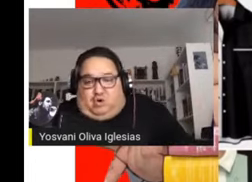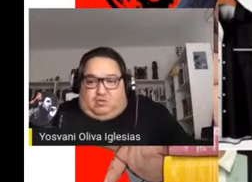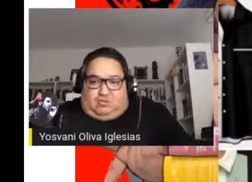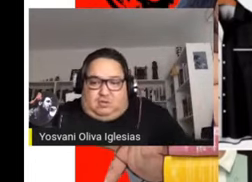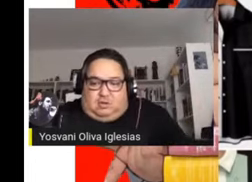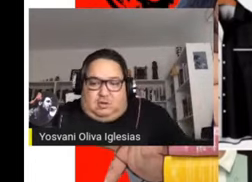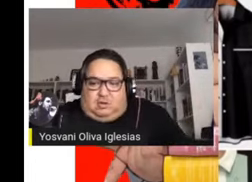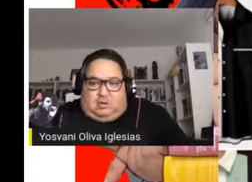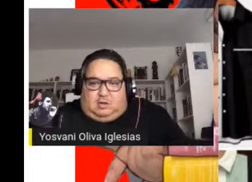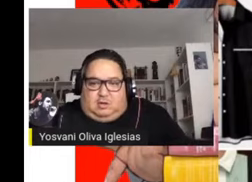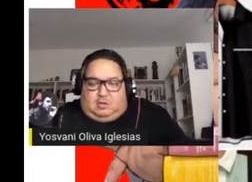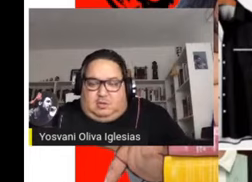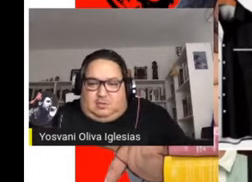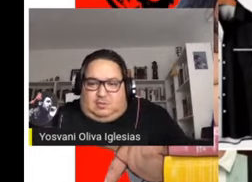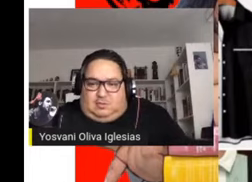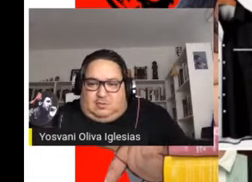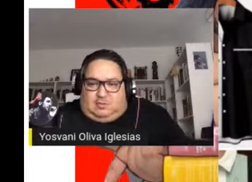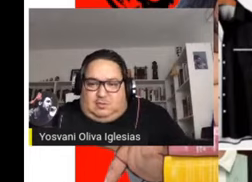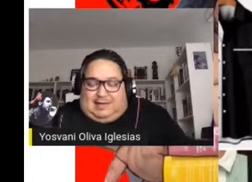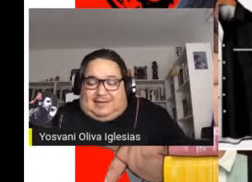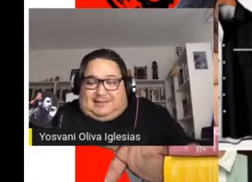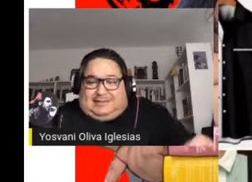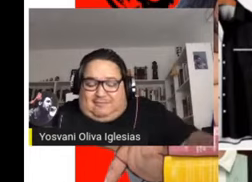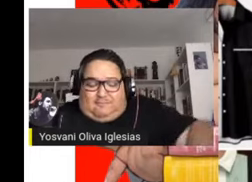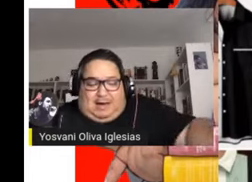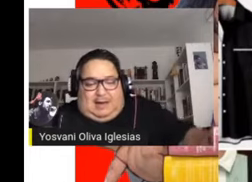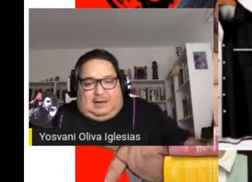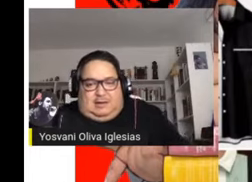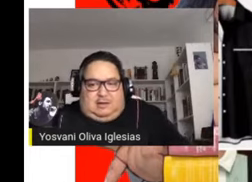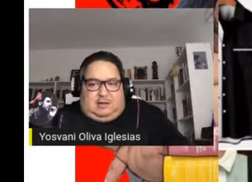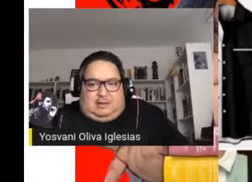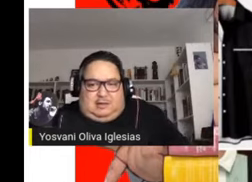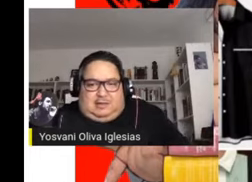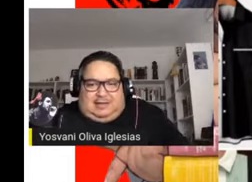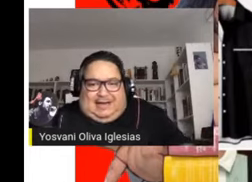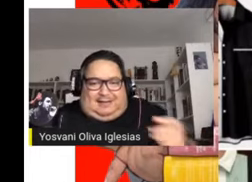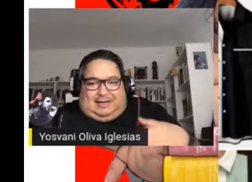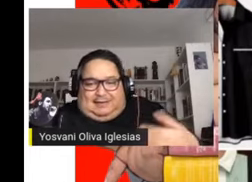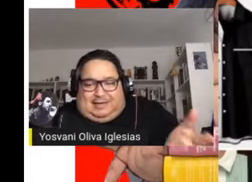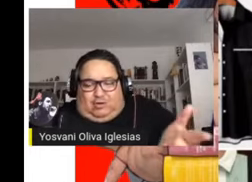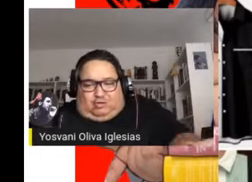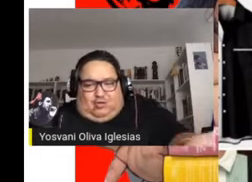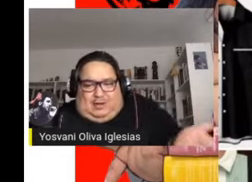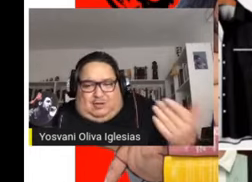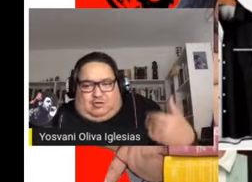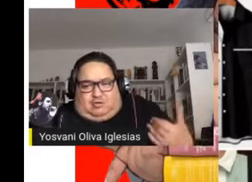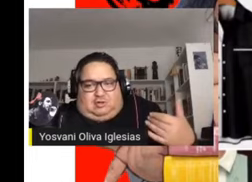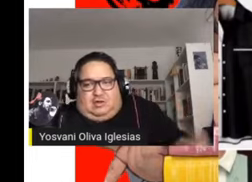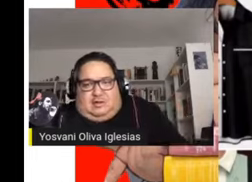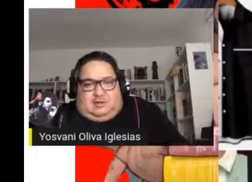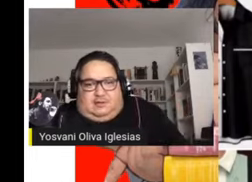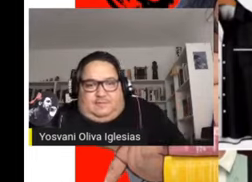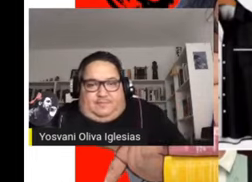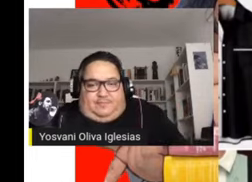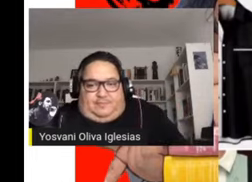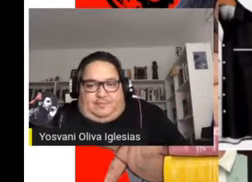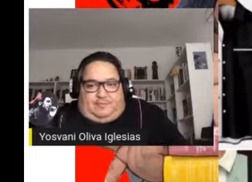la separación, el sisma entre Estados Unidos